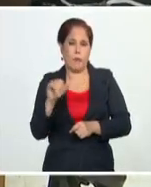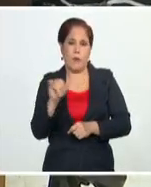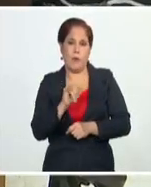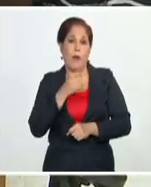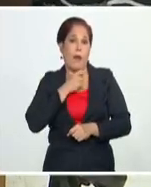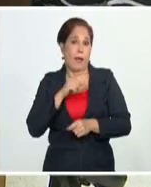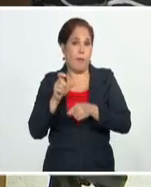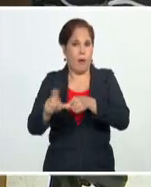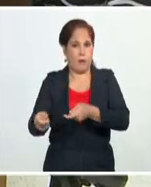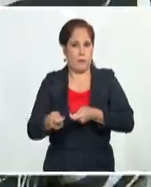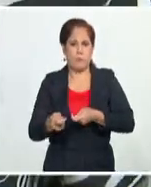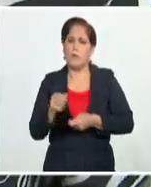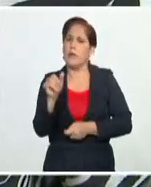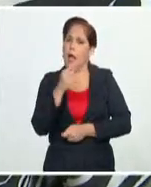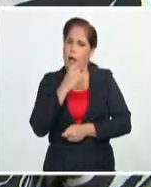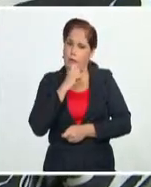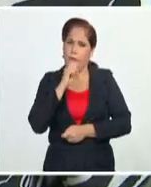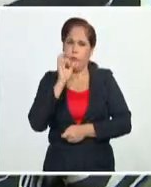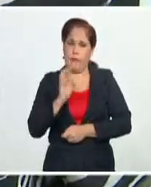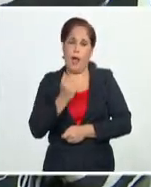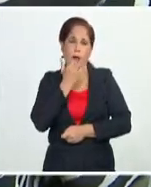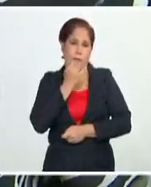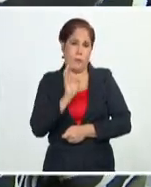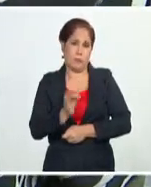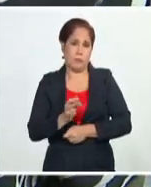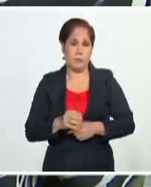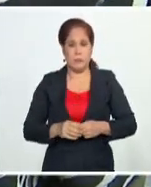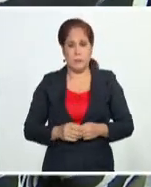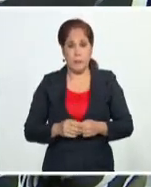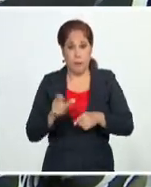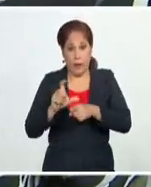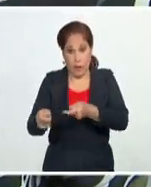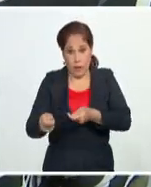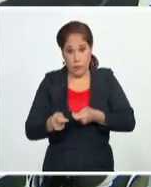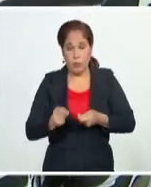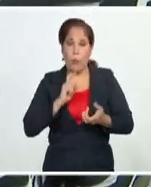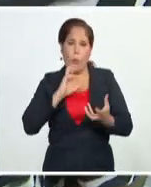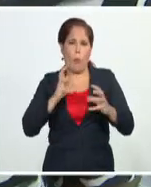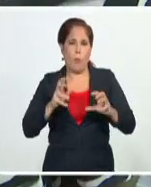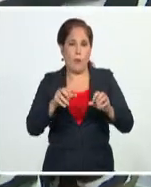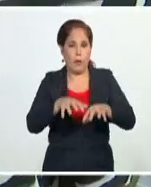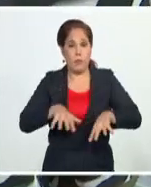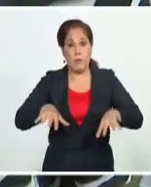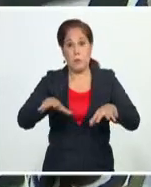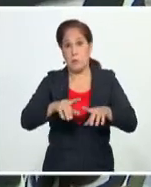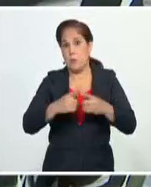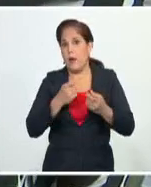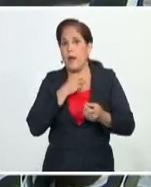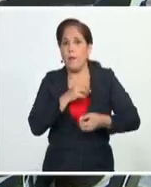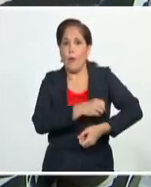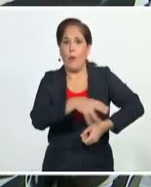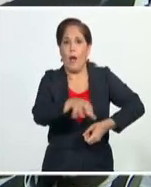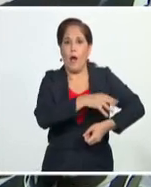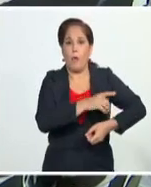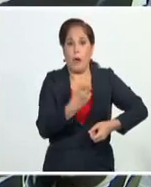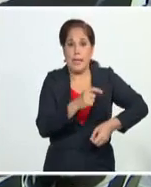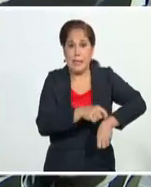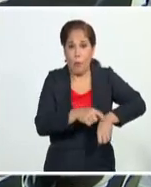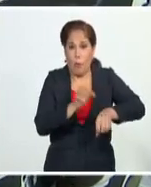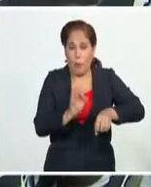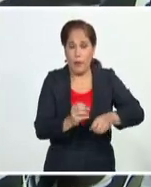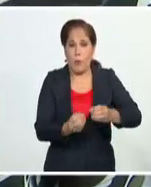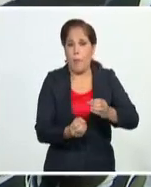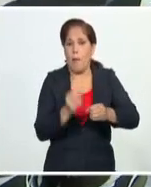agricultura la agricultura es un sector bastante complejo en este sentido porque si no echa el producto en el momento que se requiere ya